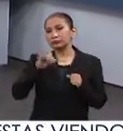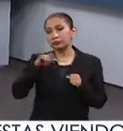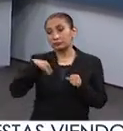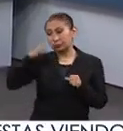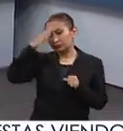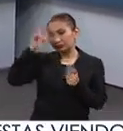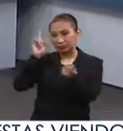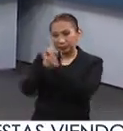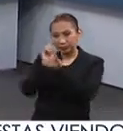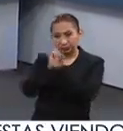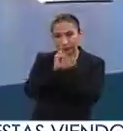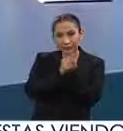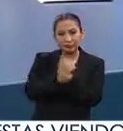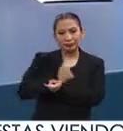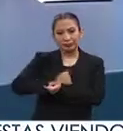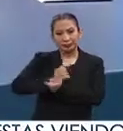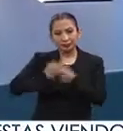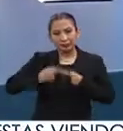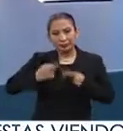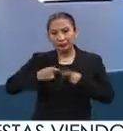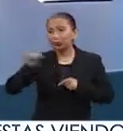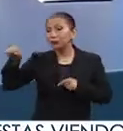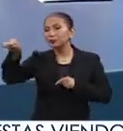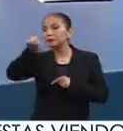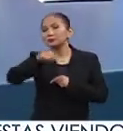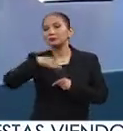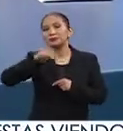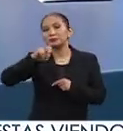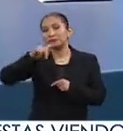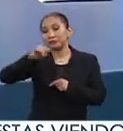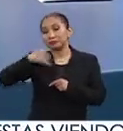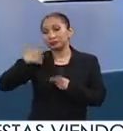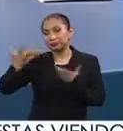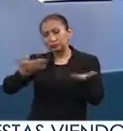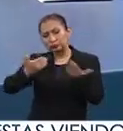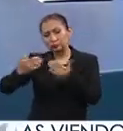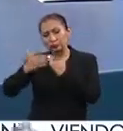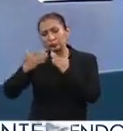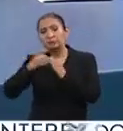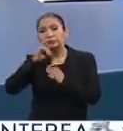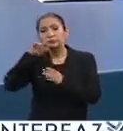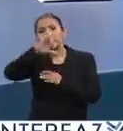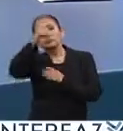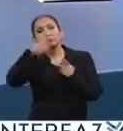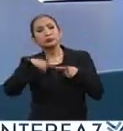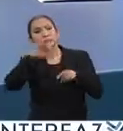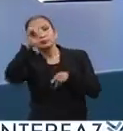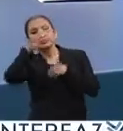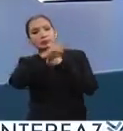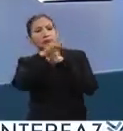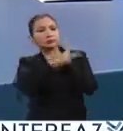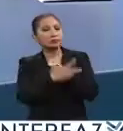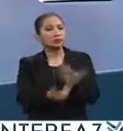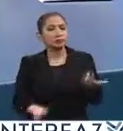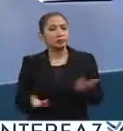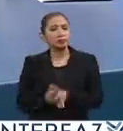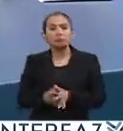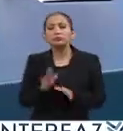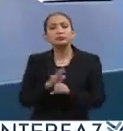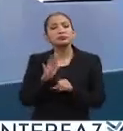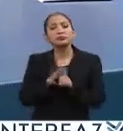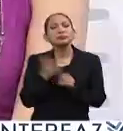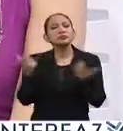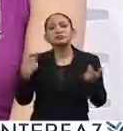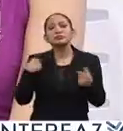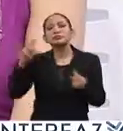conociste no solo a canadienses o a estas personas de Malta que se te acogieron en su casa, sino a gente de muchas otras nacionalidades. ¿Cuáles